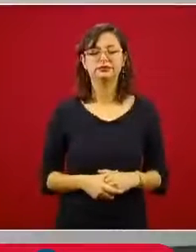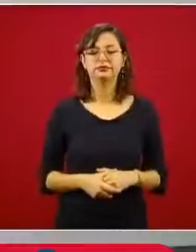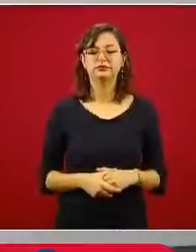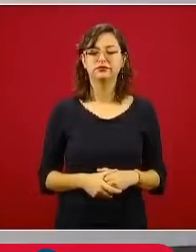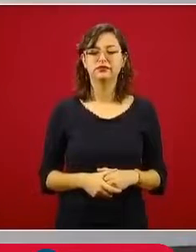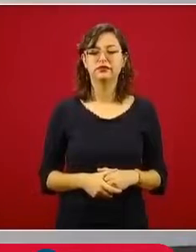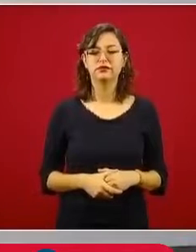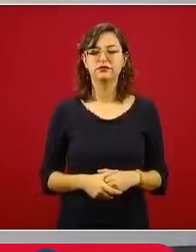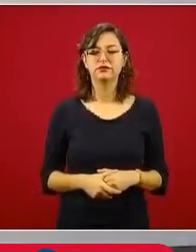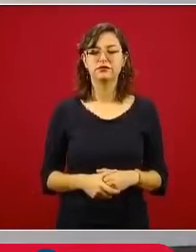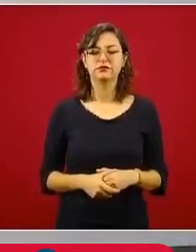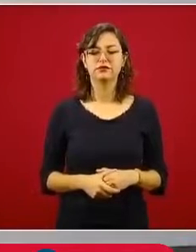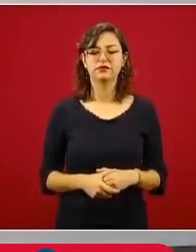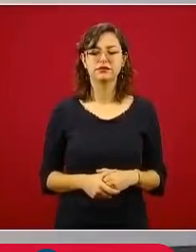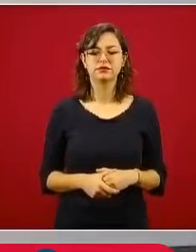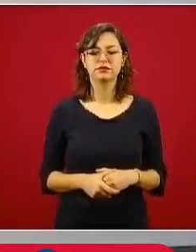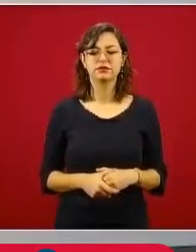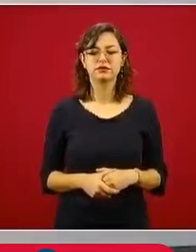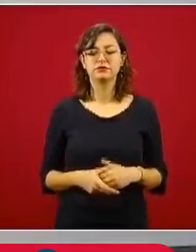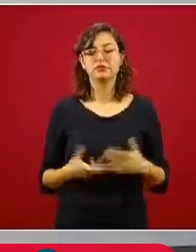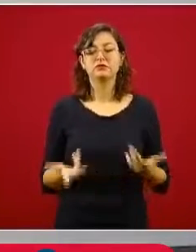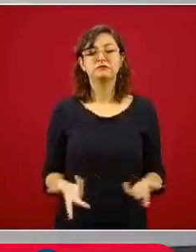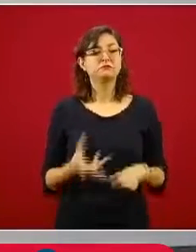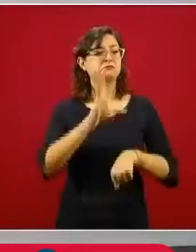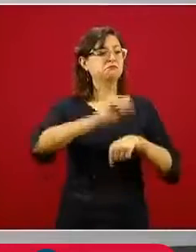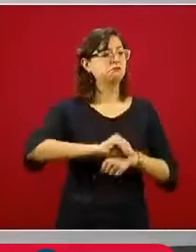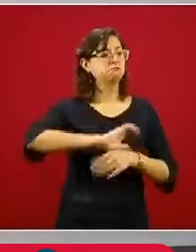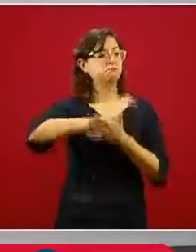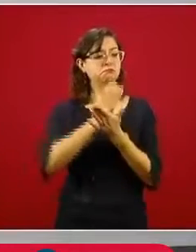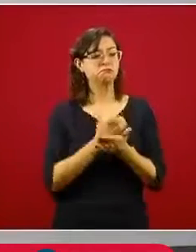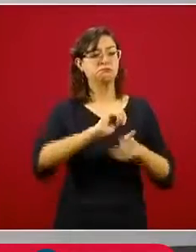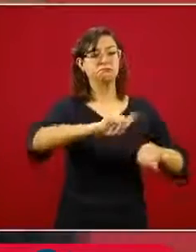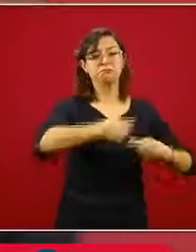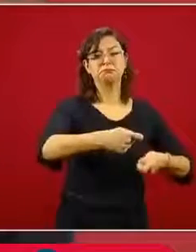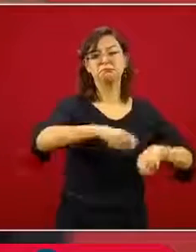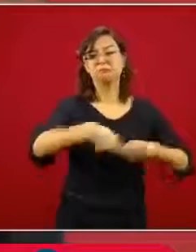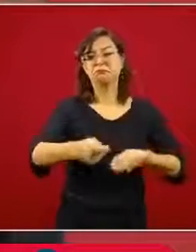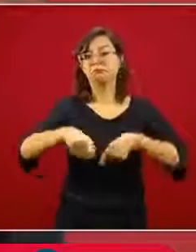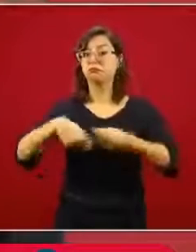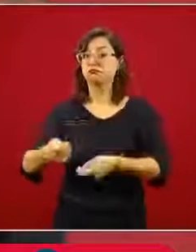Se entregaron concesiones, contratos leoninos